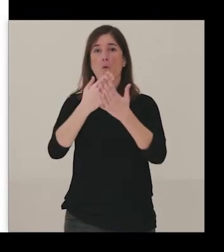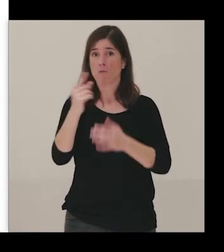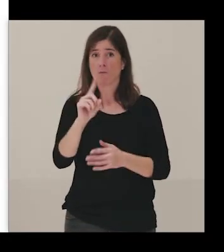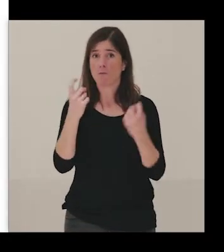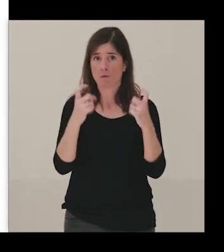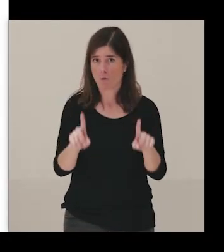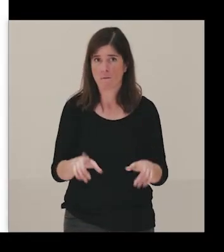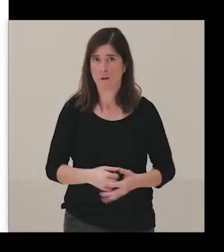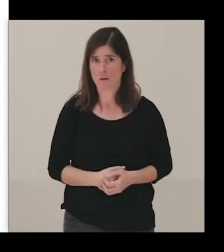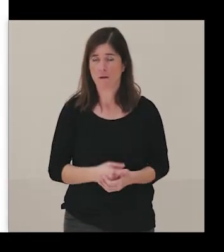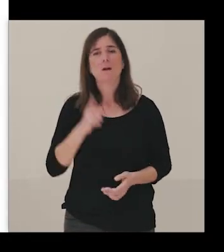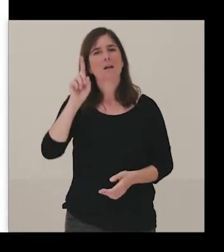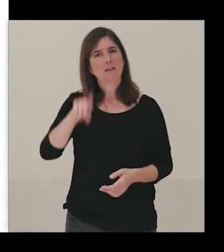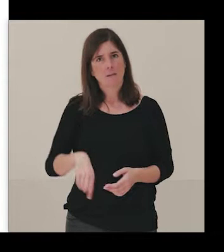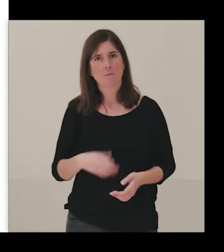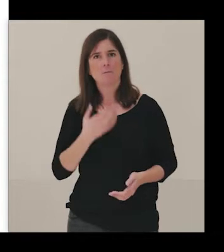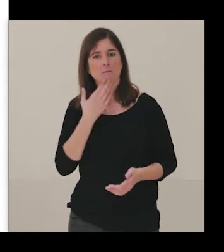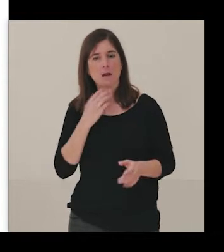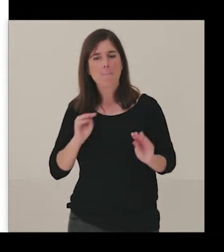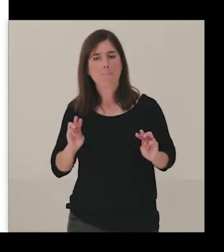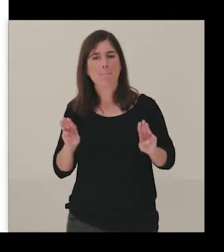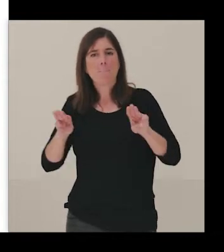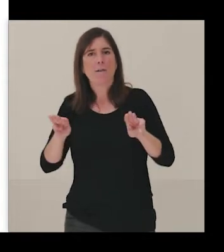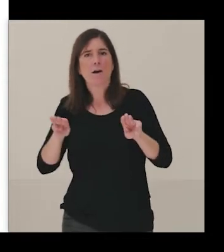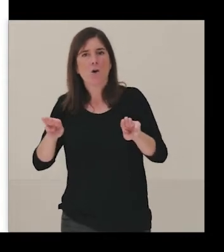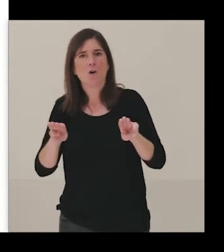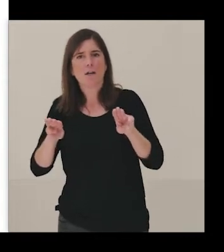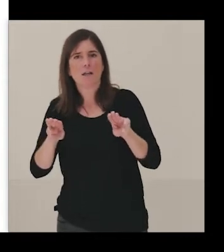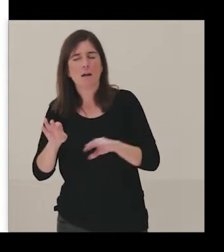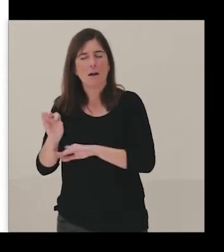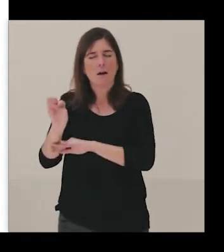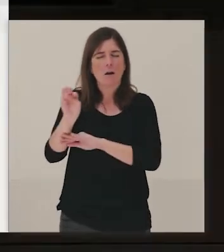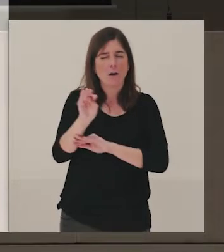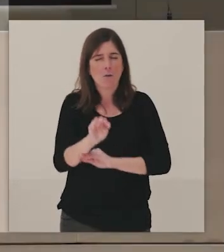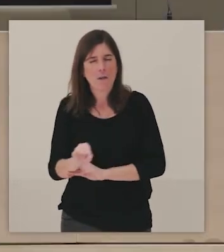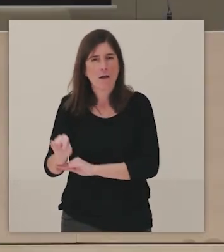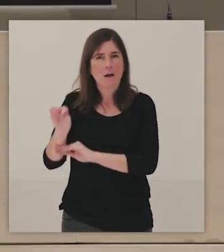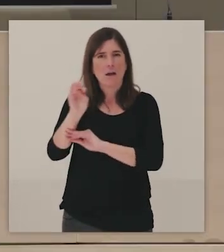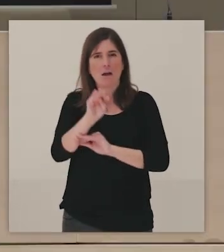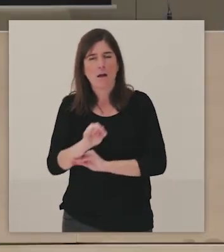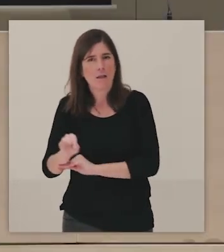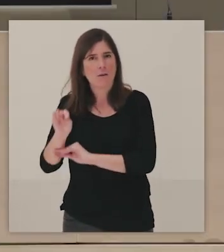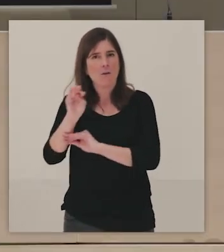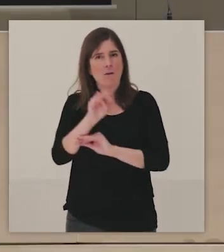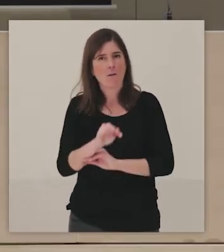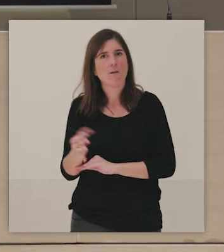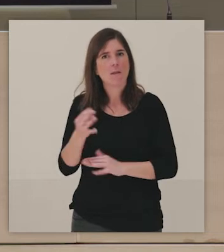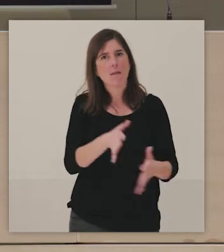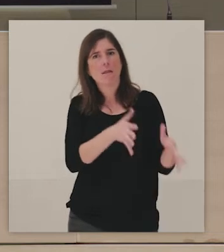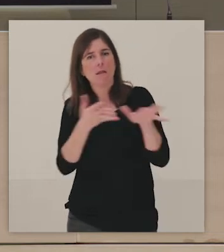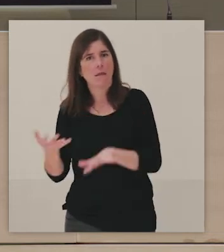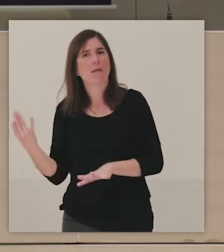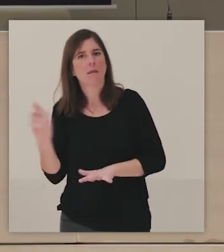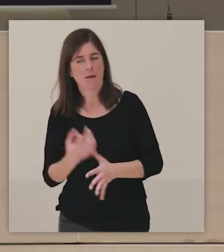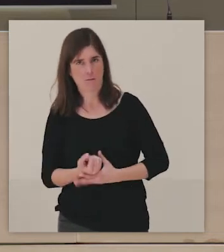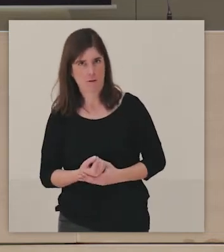incorporar la pedagogía de los cuidados, y más en los tiempos que vivimos. Creo que no podemos trabajar si no es ese el